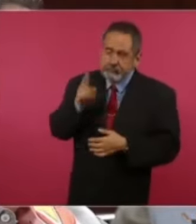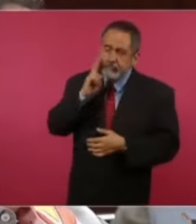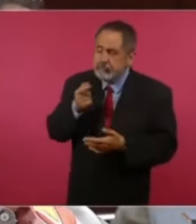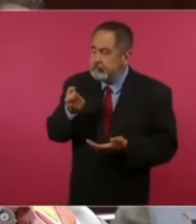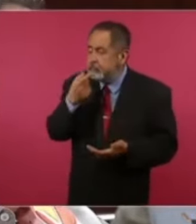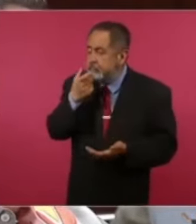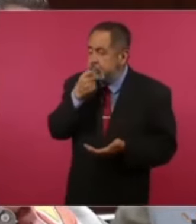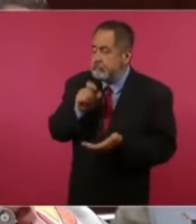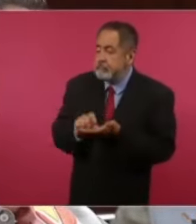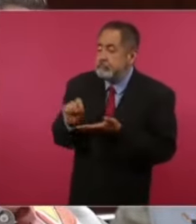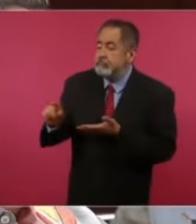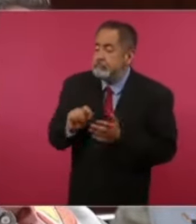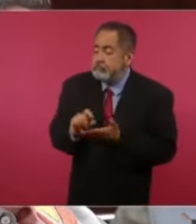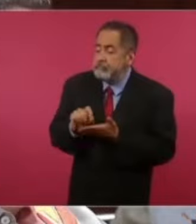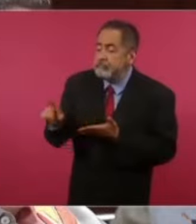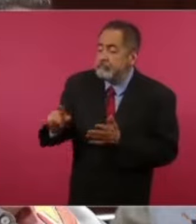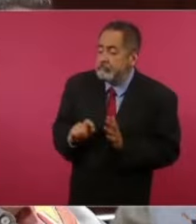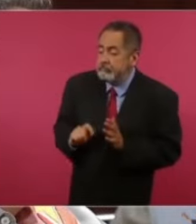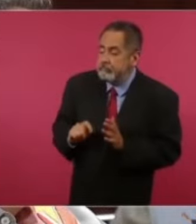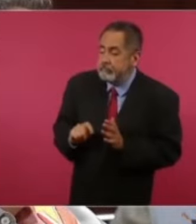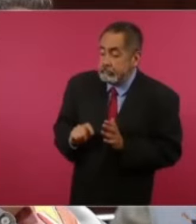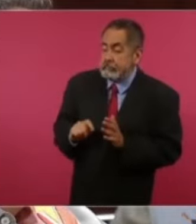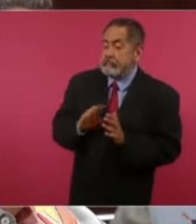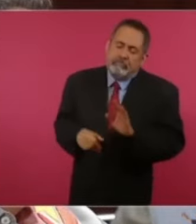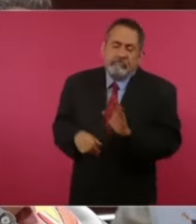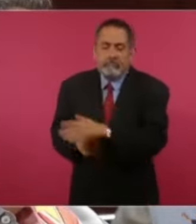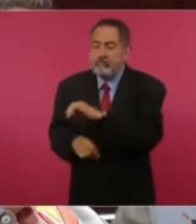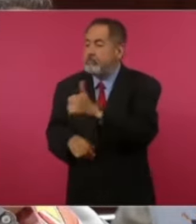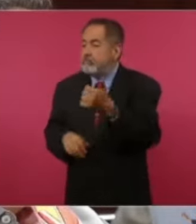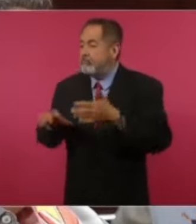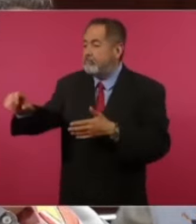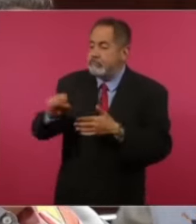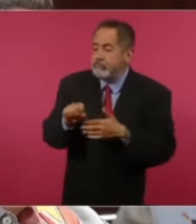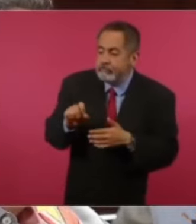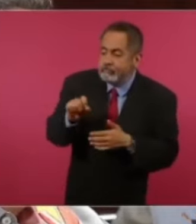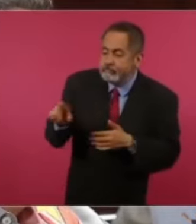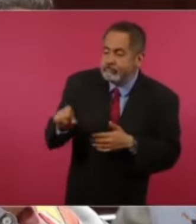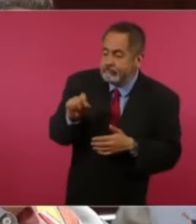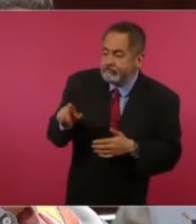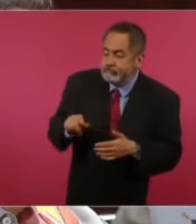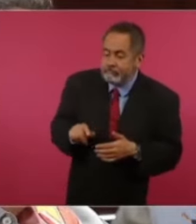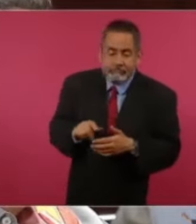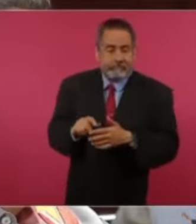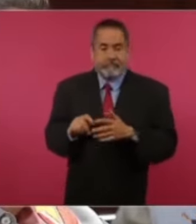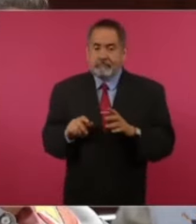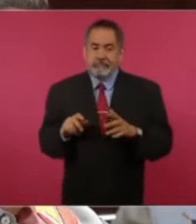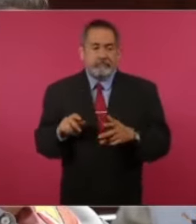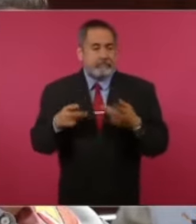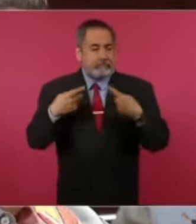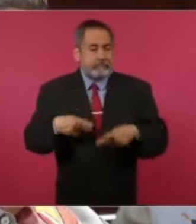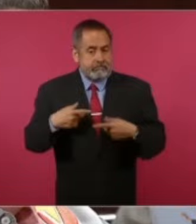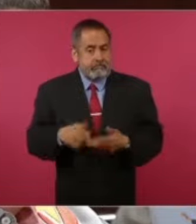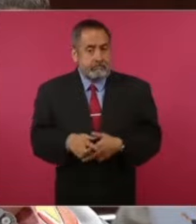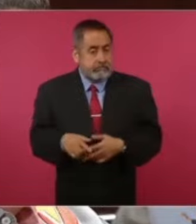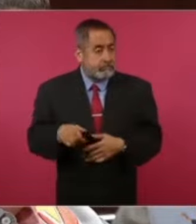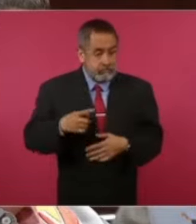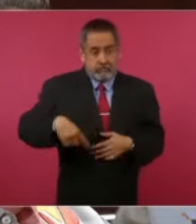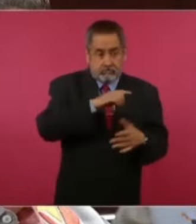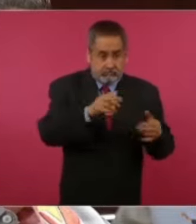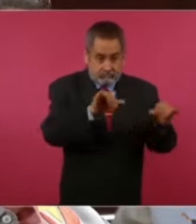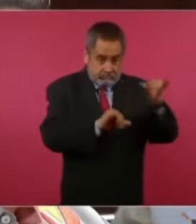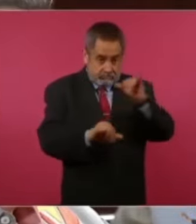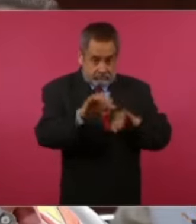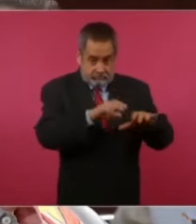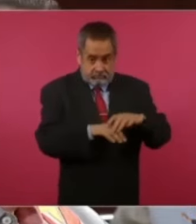tranquilamente quedarme. Así que pues no voy a estar preocupada. Ahora sí puedo soltar todo lo que hace tiempo traía aquí, ya me tenían hasta